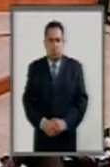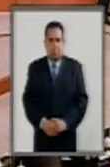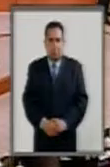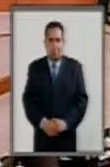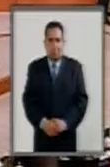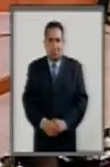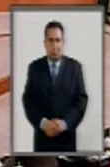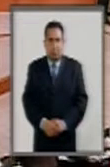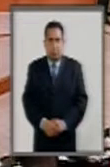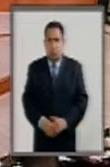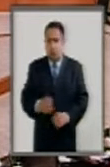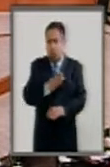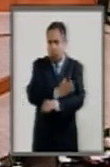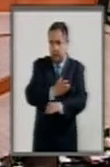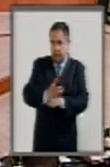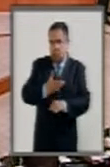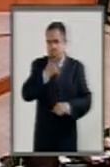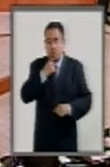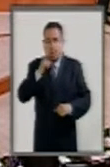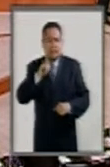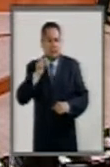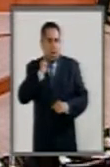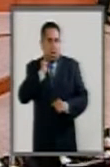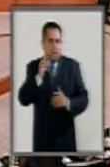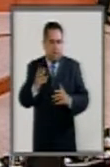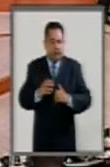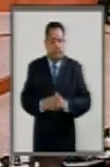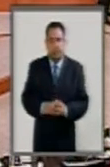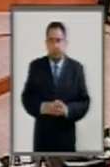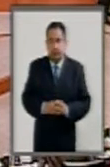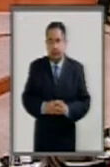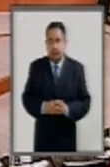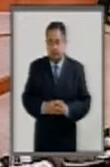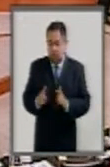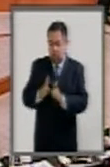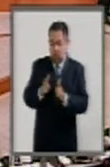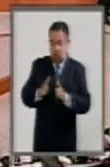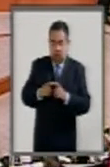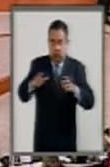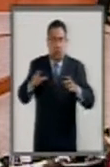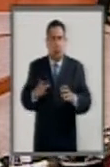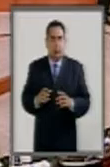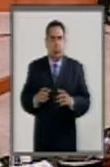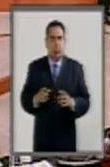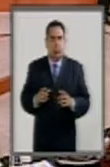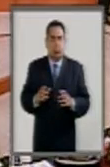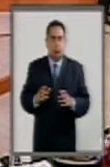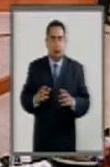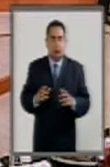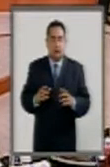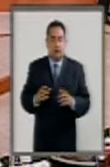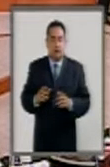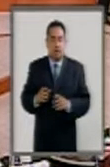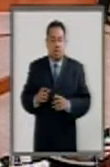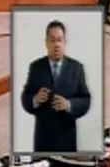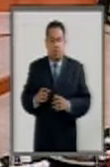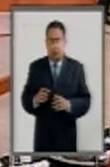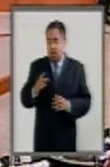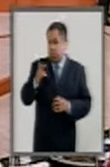Compañeras y compañeros senadores, a nombre del grupo parlamentario del Partido